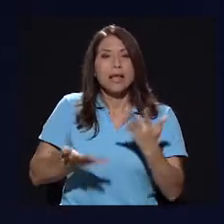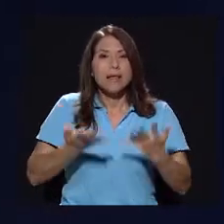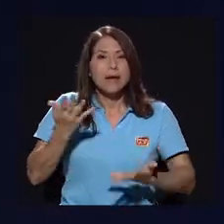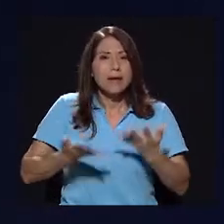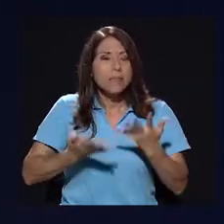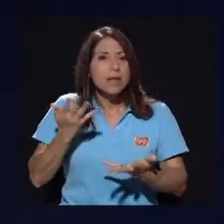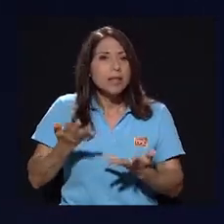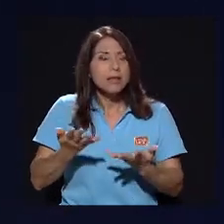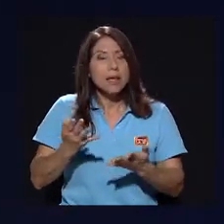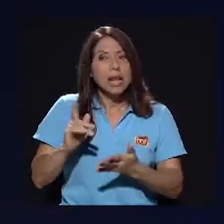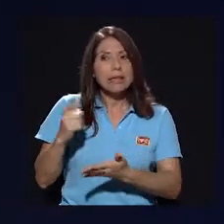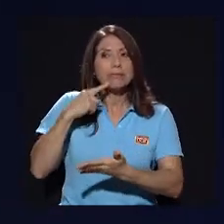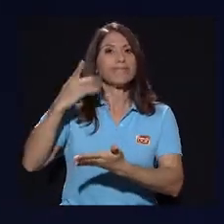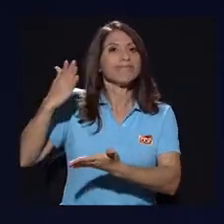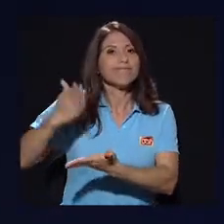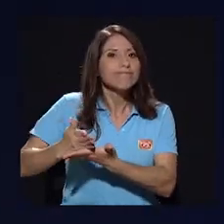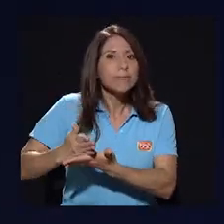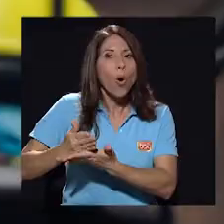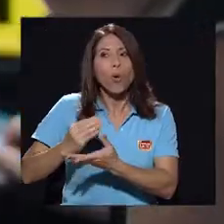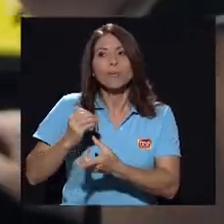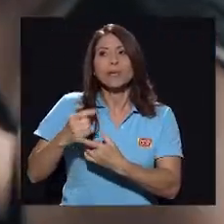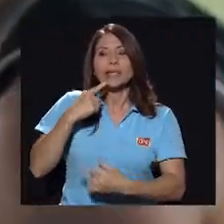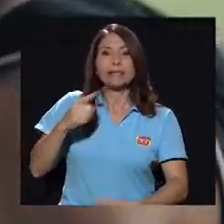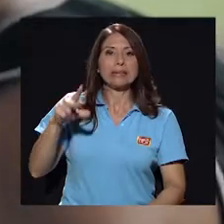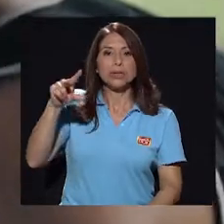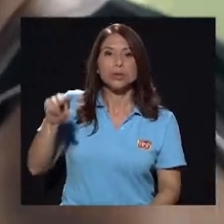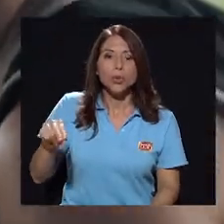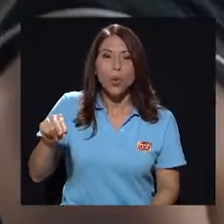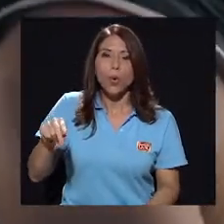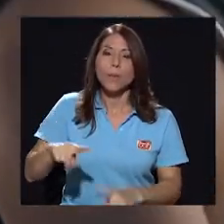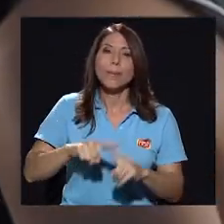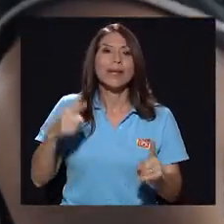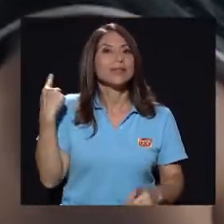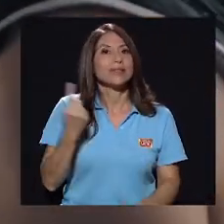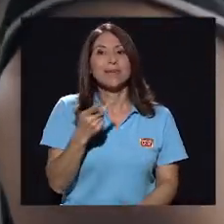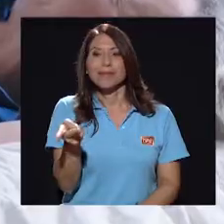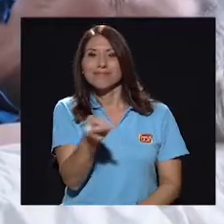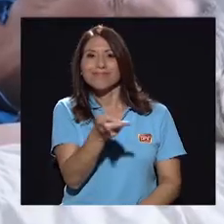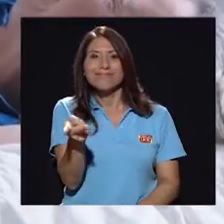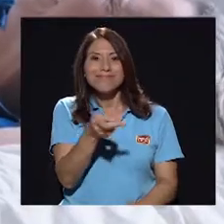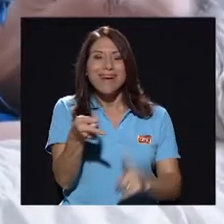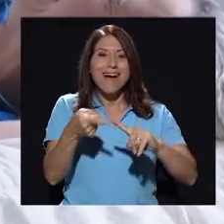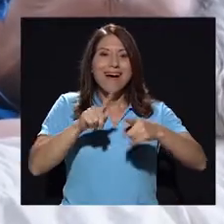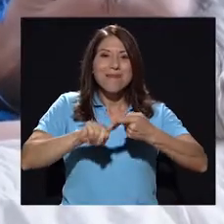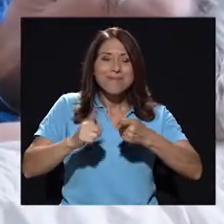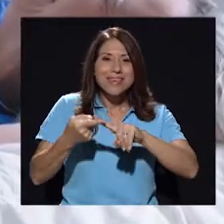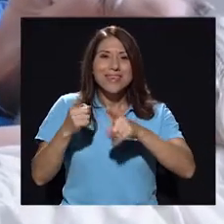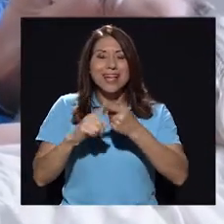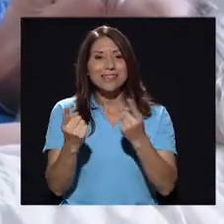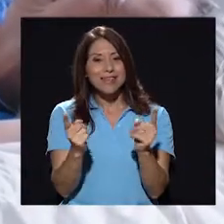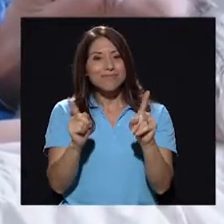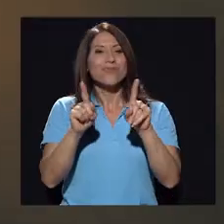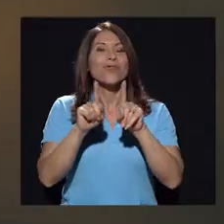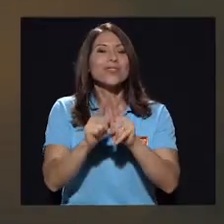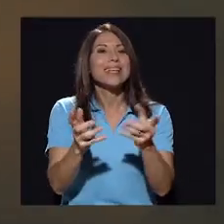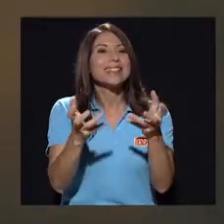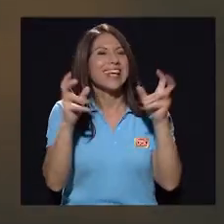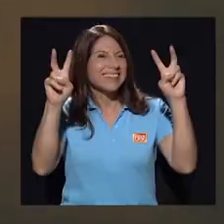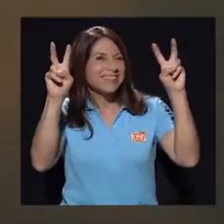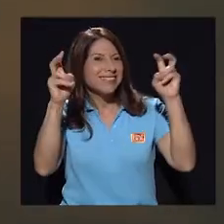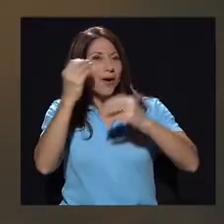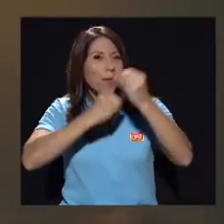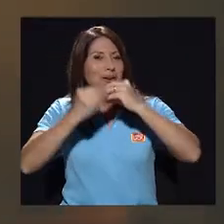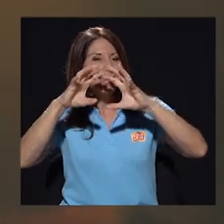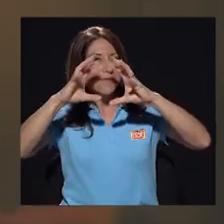la que de repente le pone un alto o un no, verdad, pero siempre son estas dos amigas que juntas van queriendo